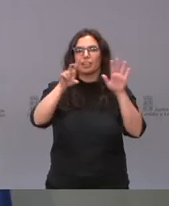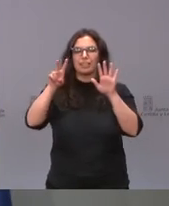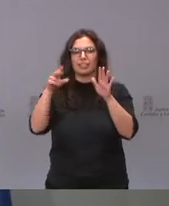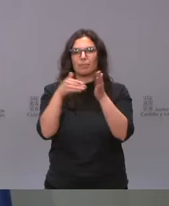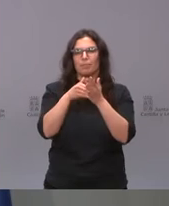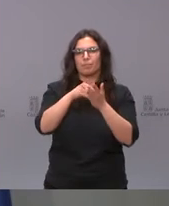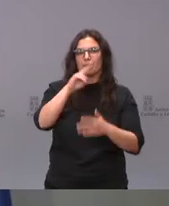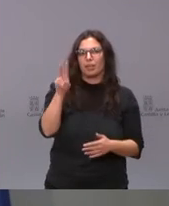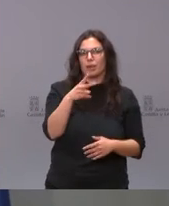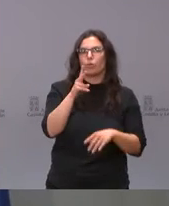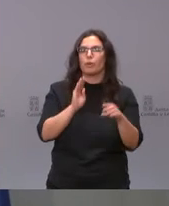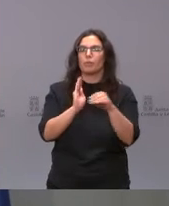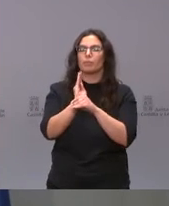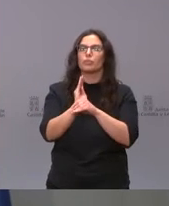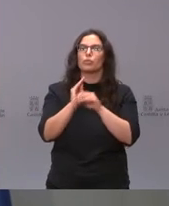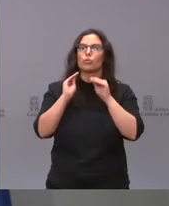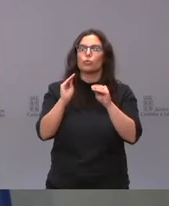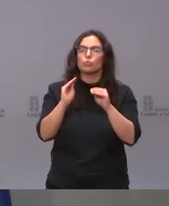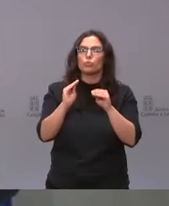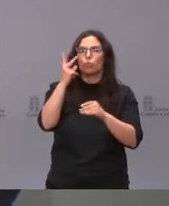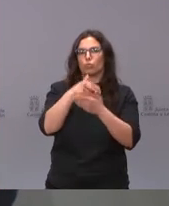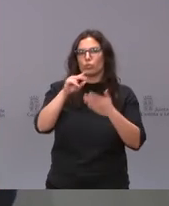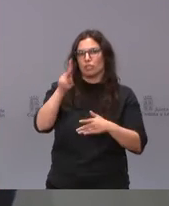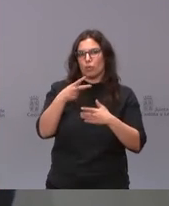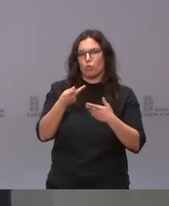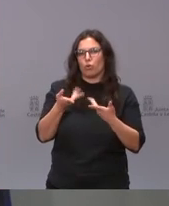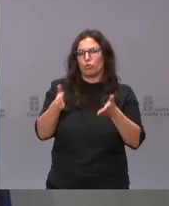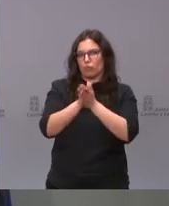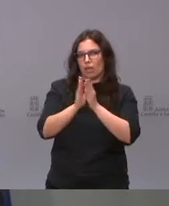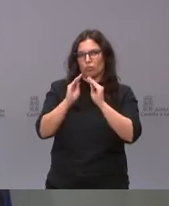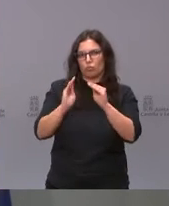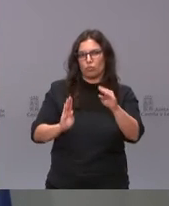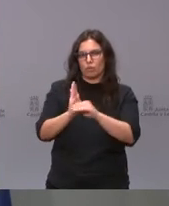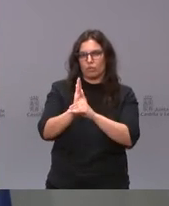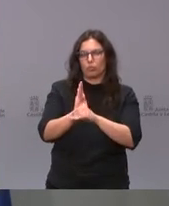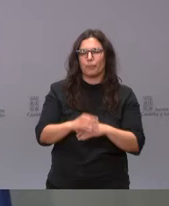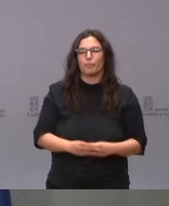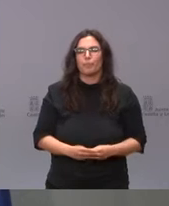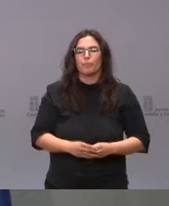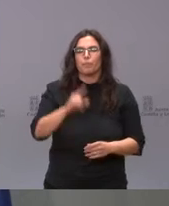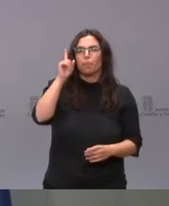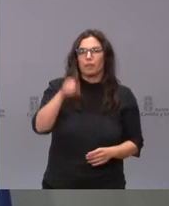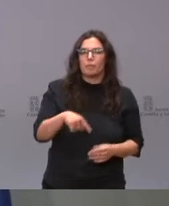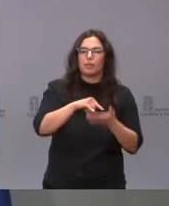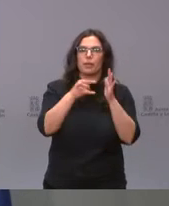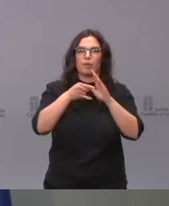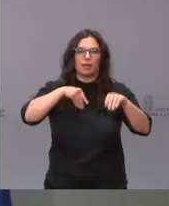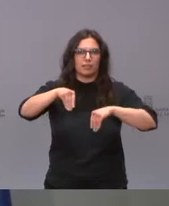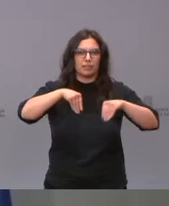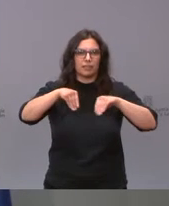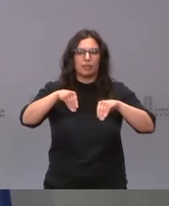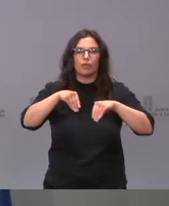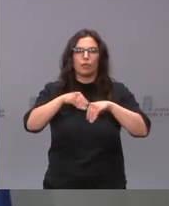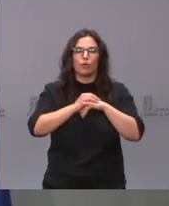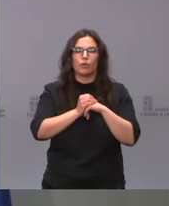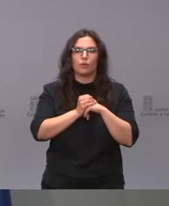inversión presupuestada en más de 2 millones de euros, en 2.269.000. Y también del plan estratégico de